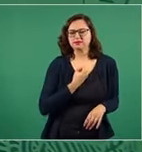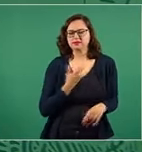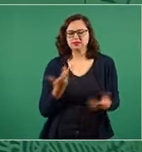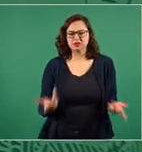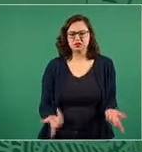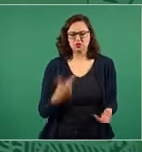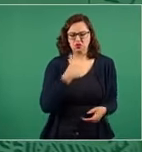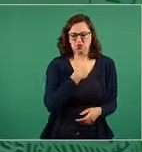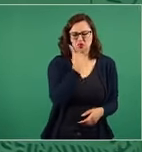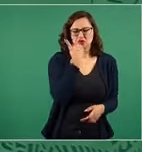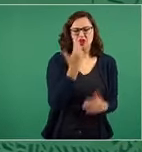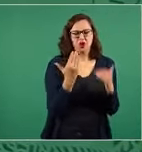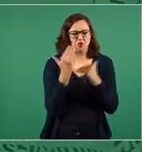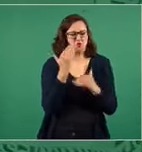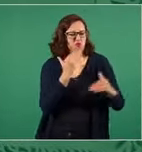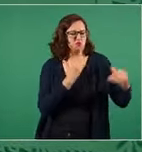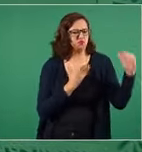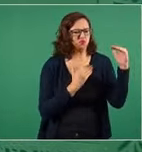aspiracionismo.